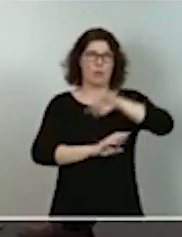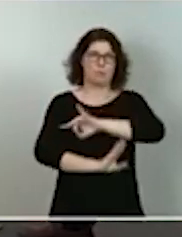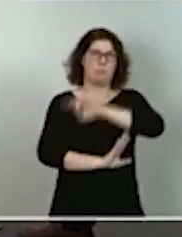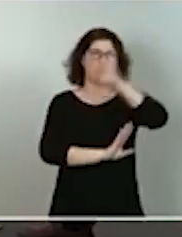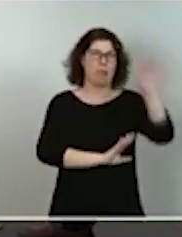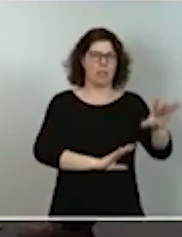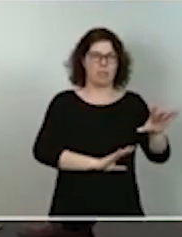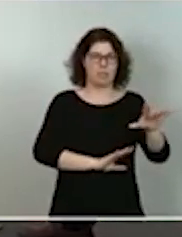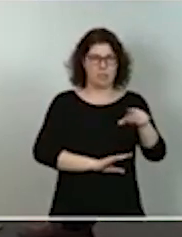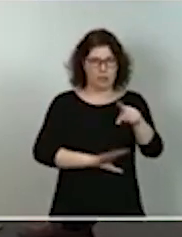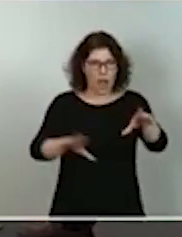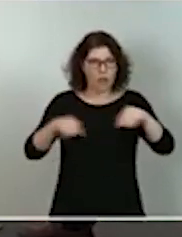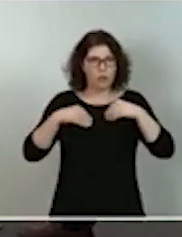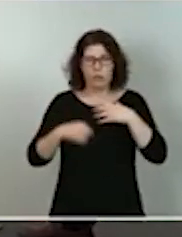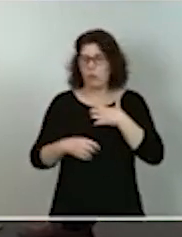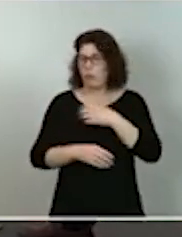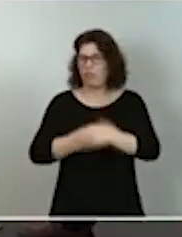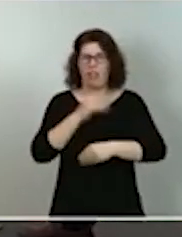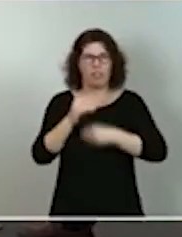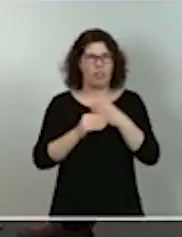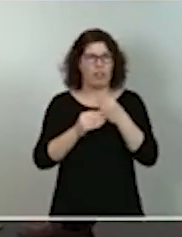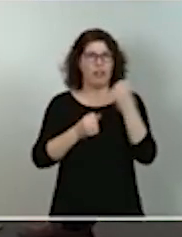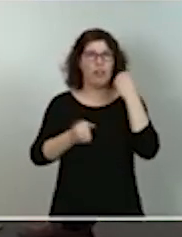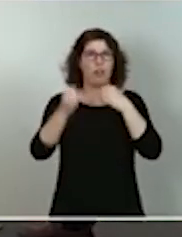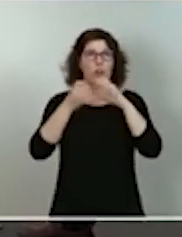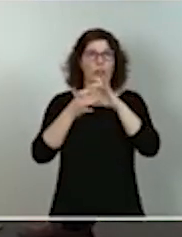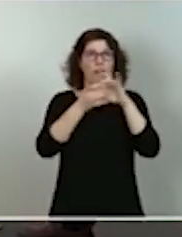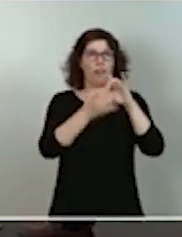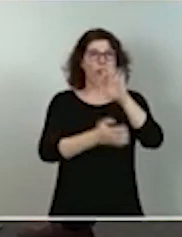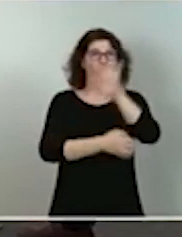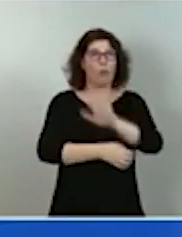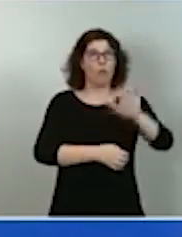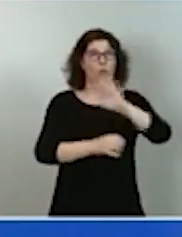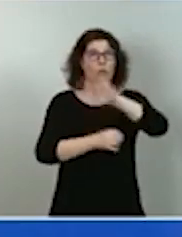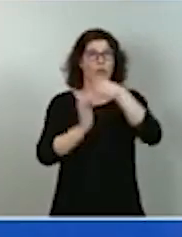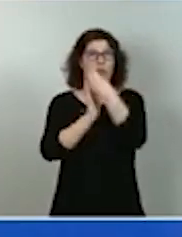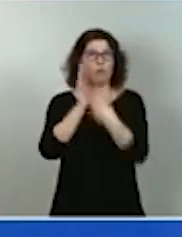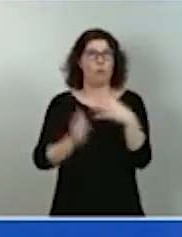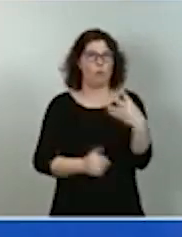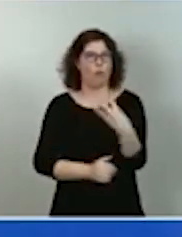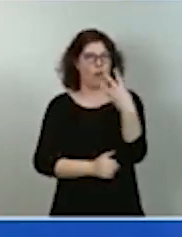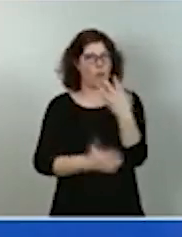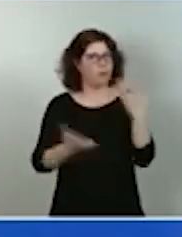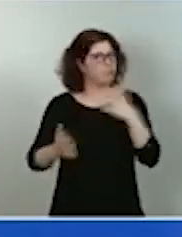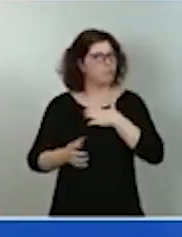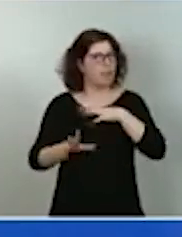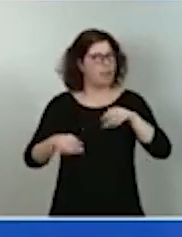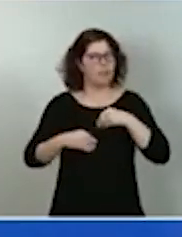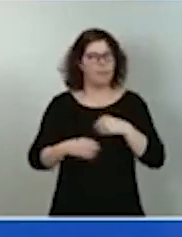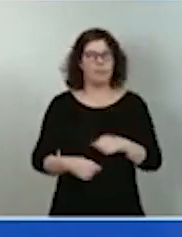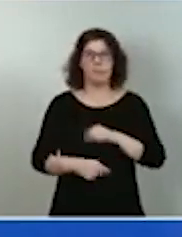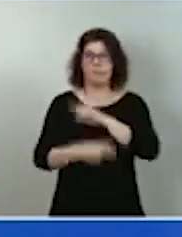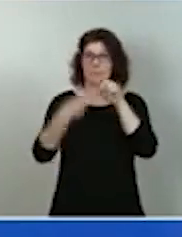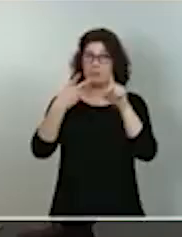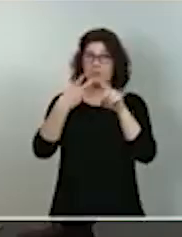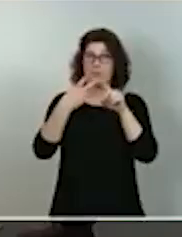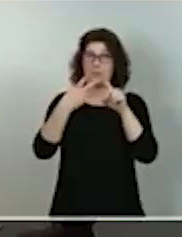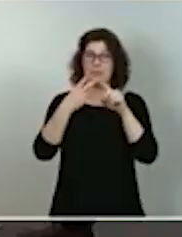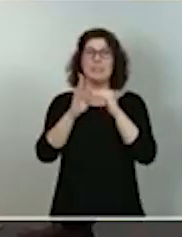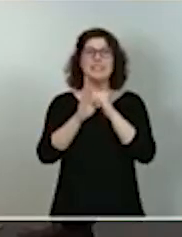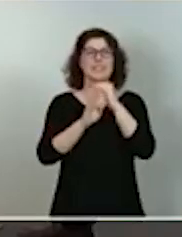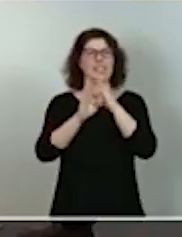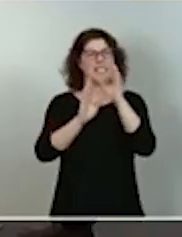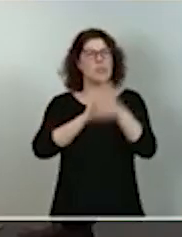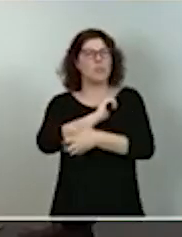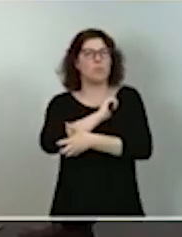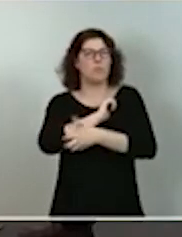Somos la cuarta economía de la zona euro. La segunda debilidad tiene que ver con los niveles de pobreza, en particular en lo que respecta a